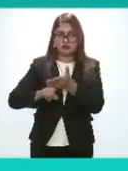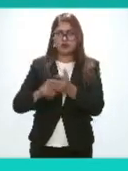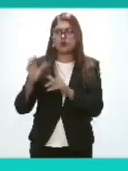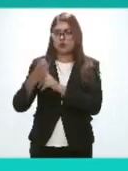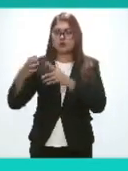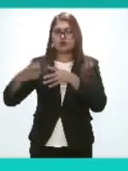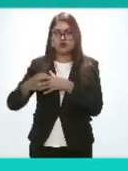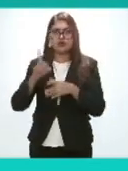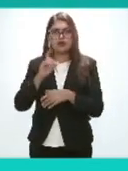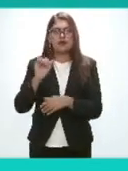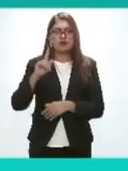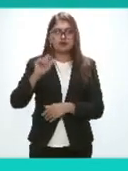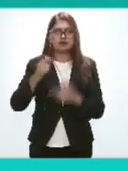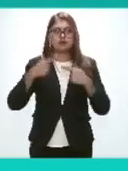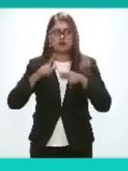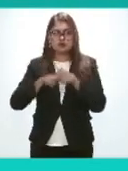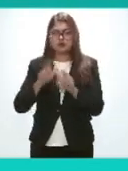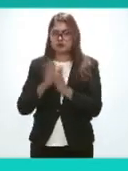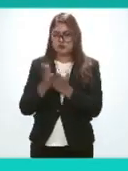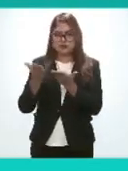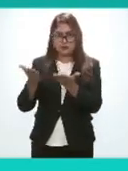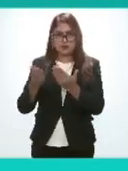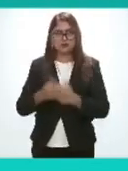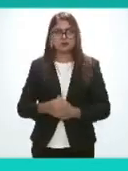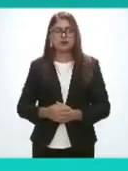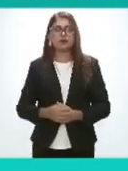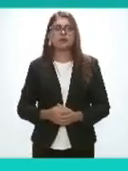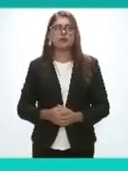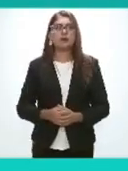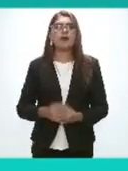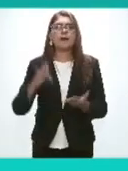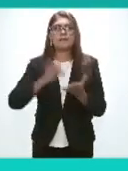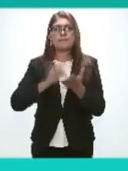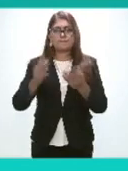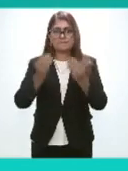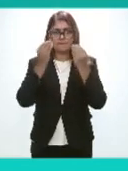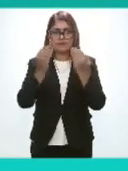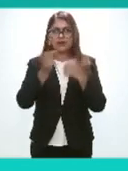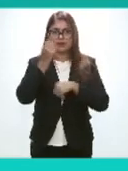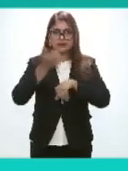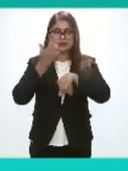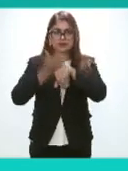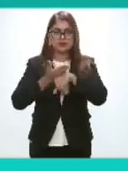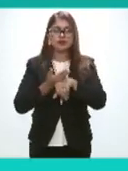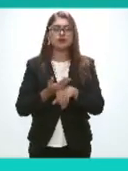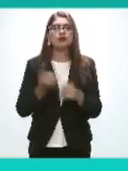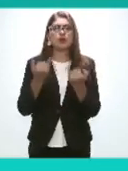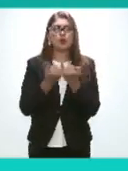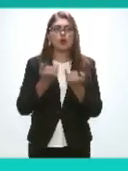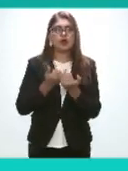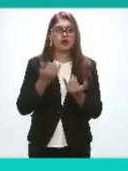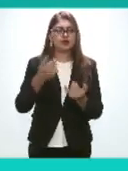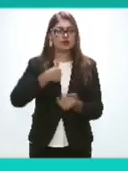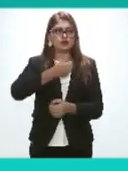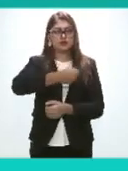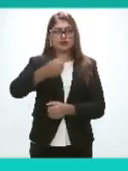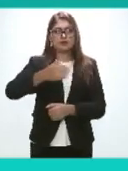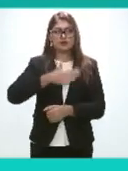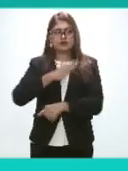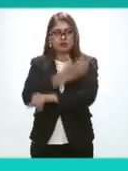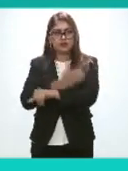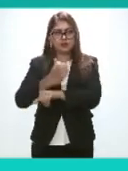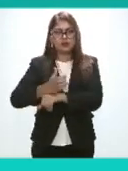datos personales si nos hace favor comisionado le agradezco mucho secretario y bueno saludar a todos mis colegas y colegas